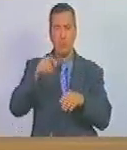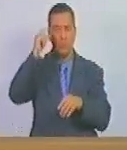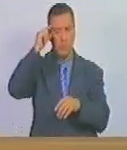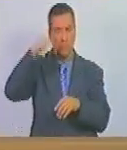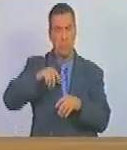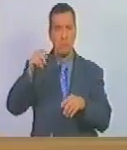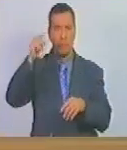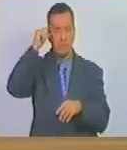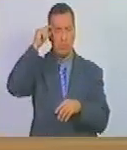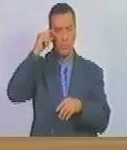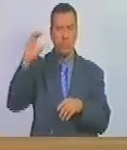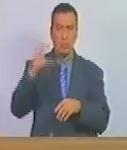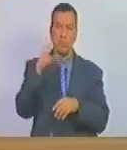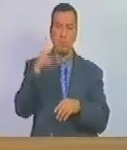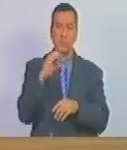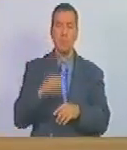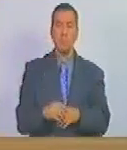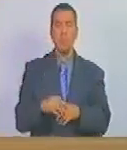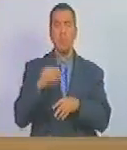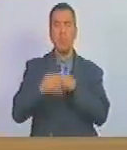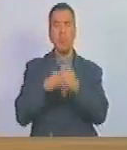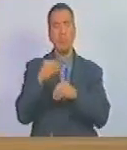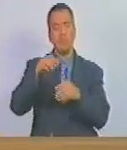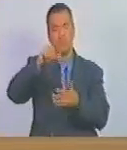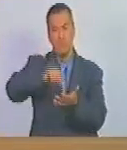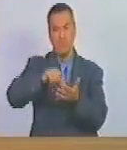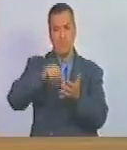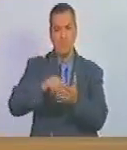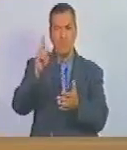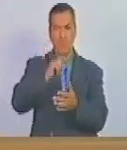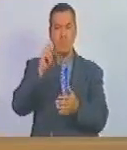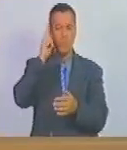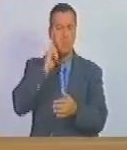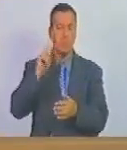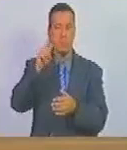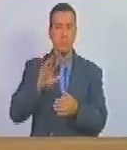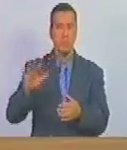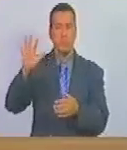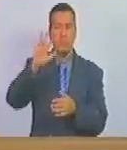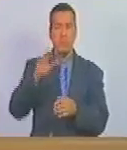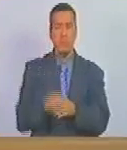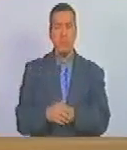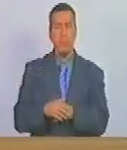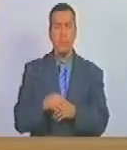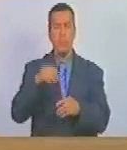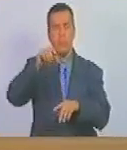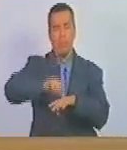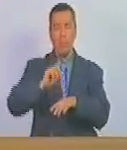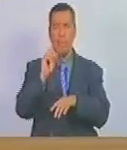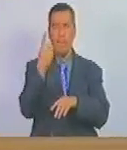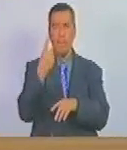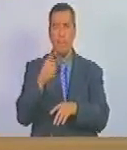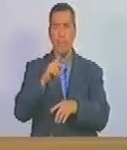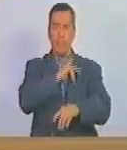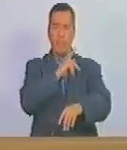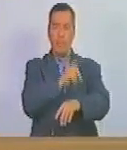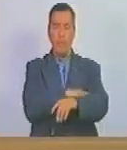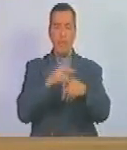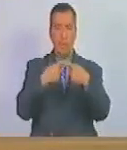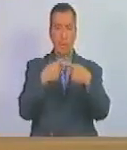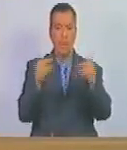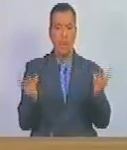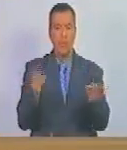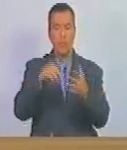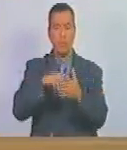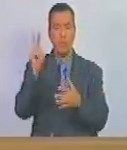día Caracas la ciudad capital de la república bolivariana de Venezuela sede principal de los poderes públicos